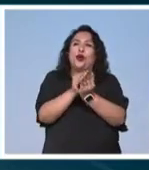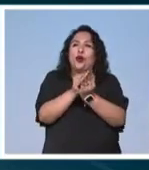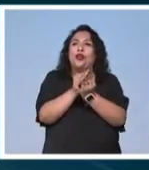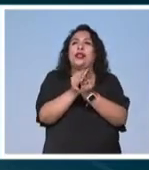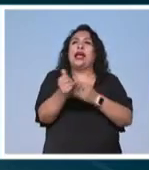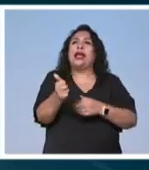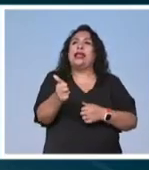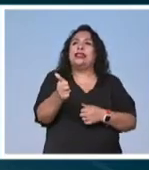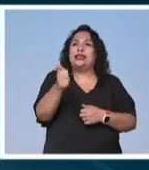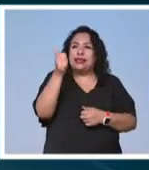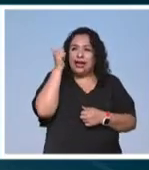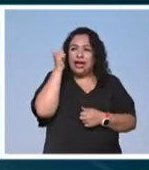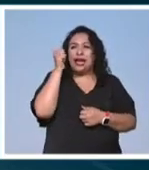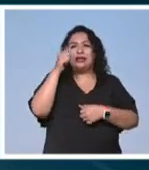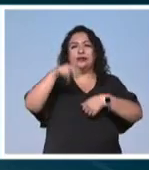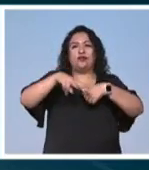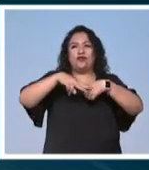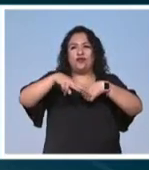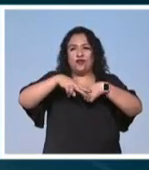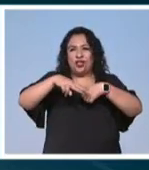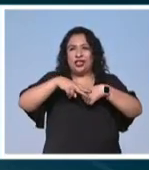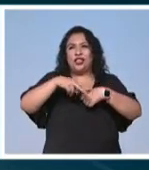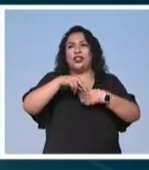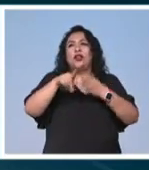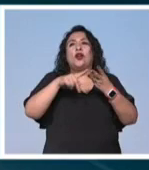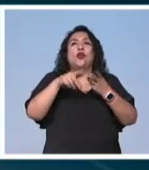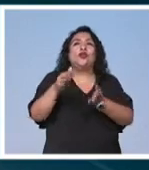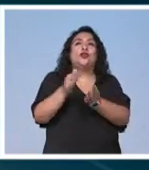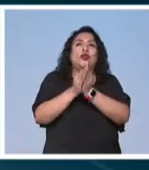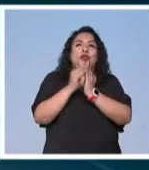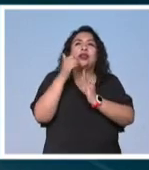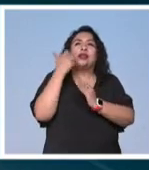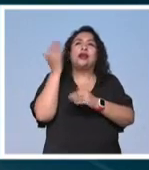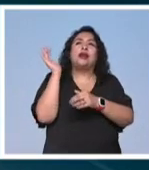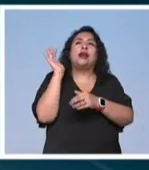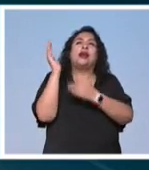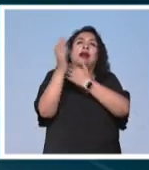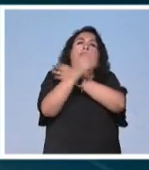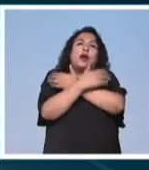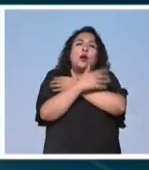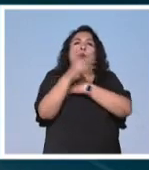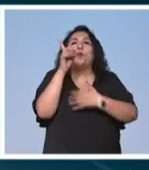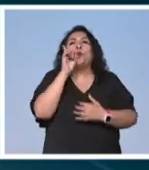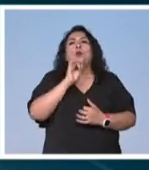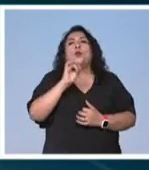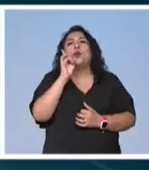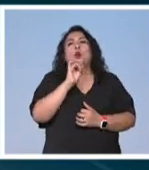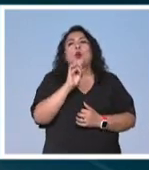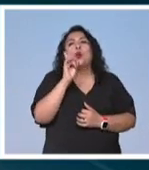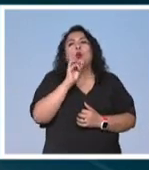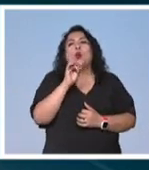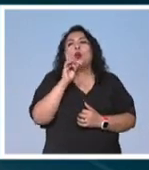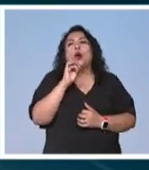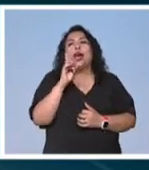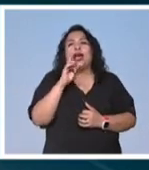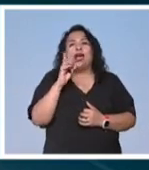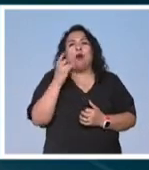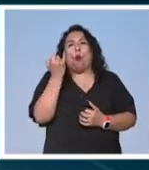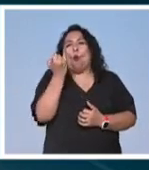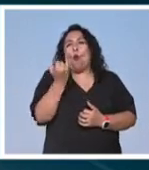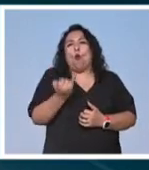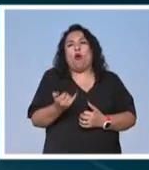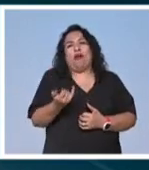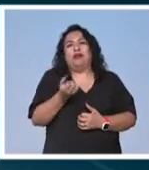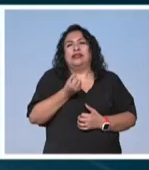la vitrina y luego la torta que quiere abrazar a una mujer desnutrida. Al